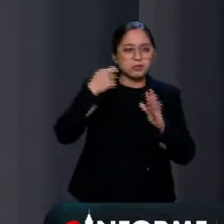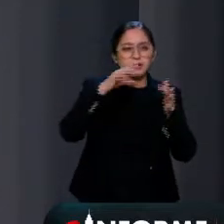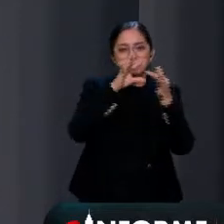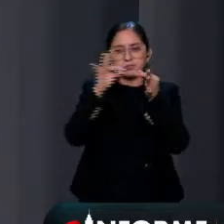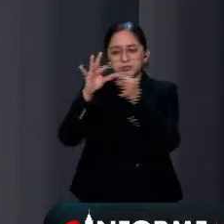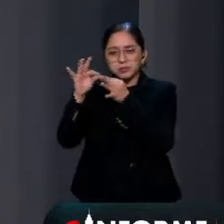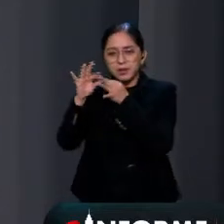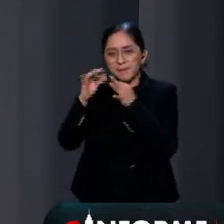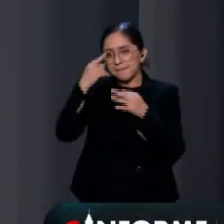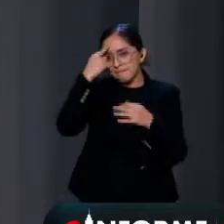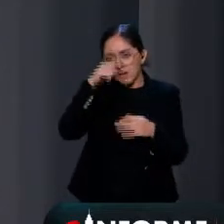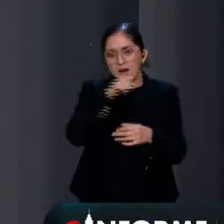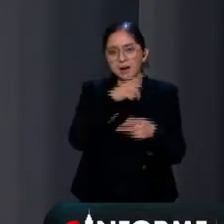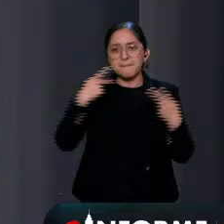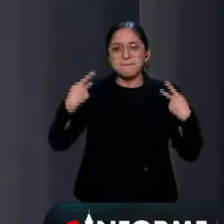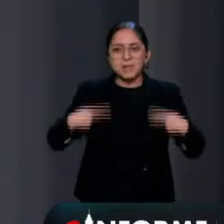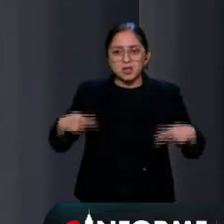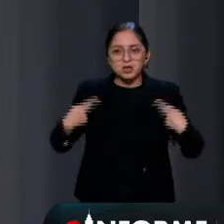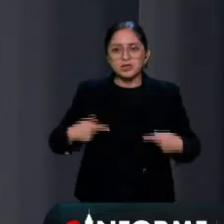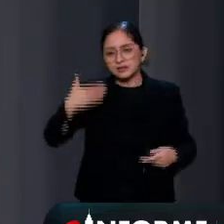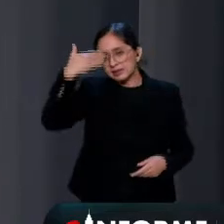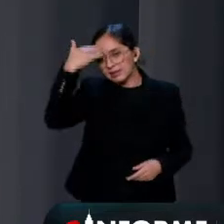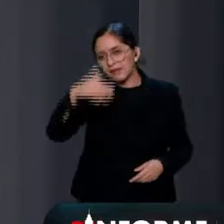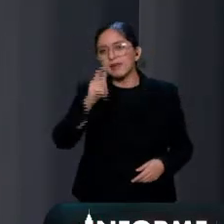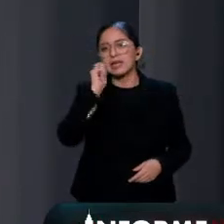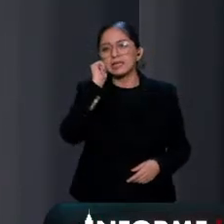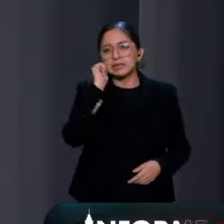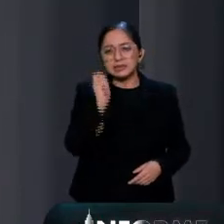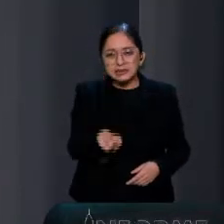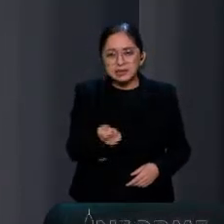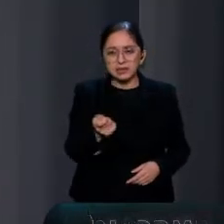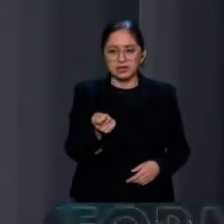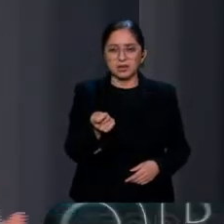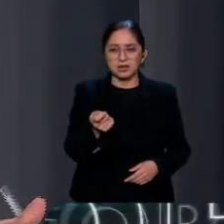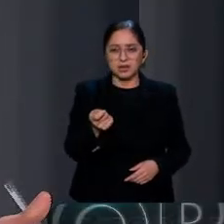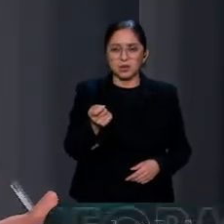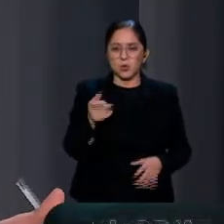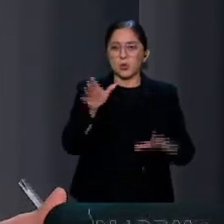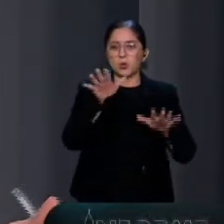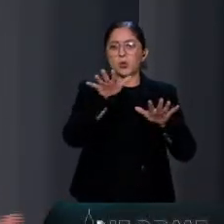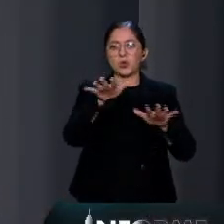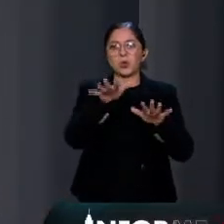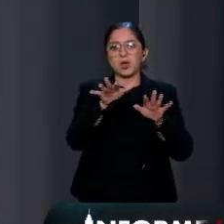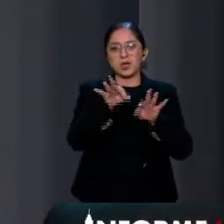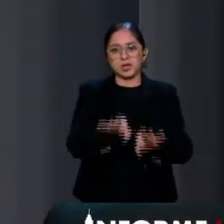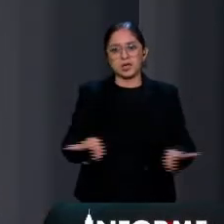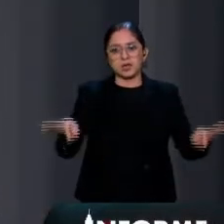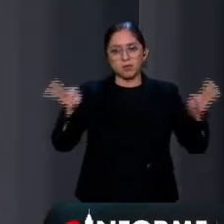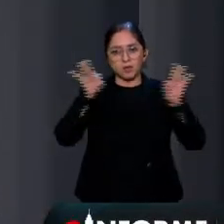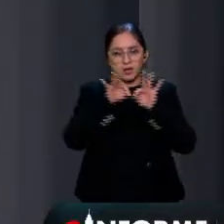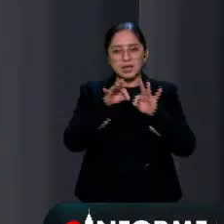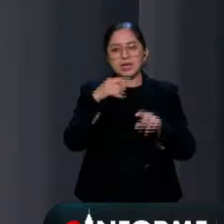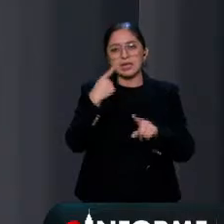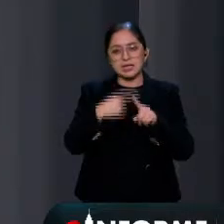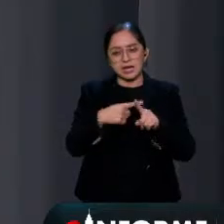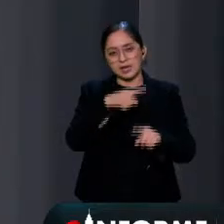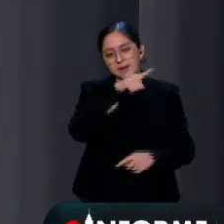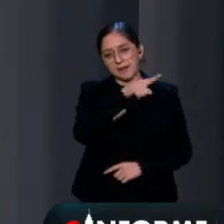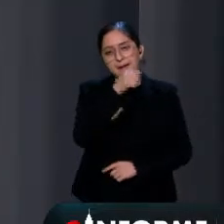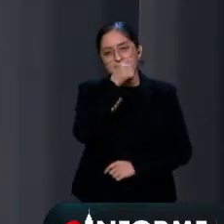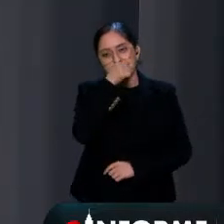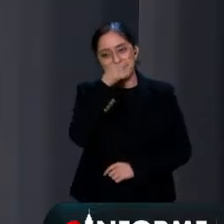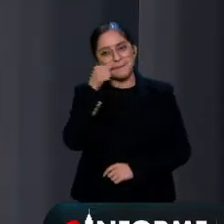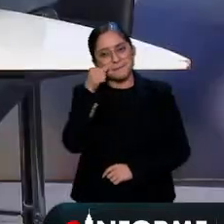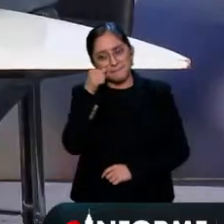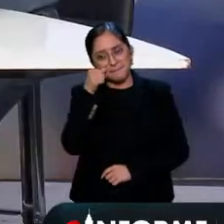acercar al público a la vida y el legado de figuras tan relevantes como ni más ni menos el benemérito de